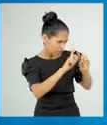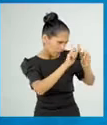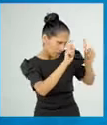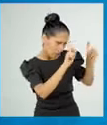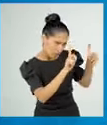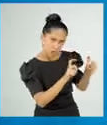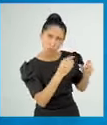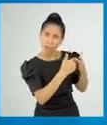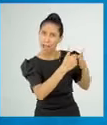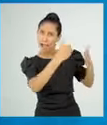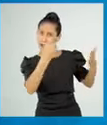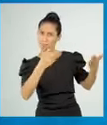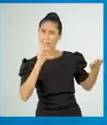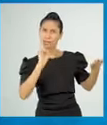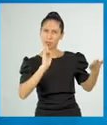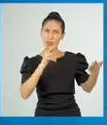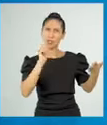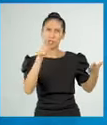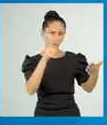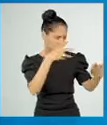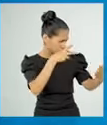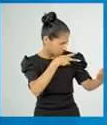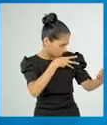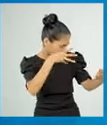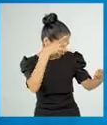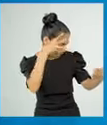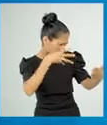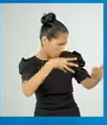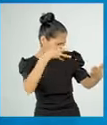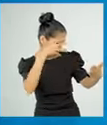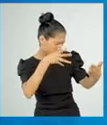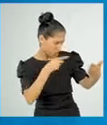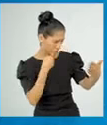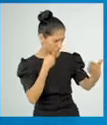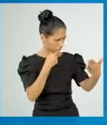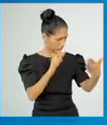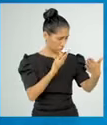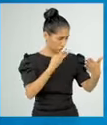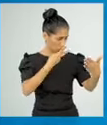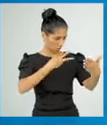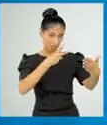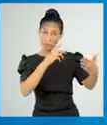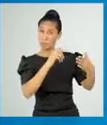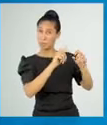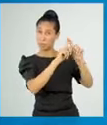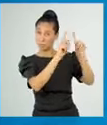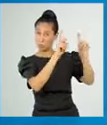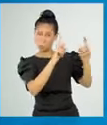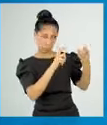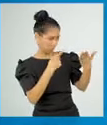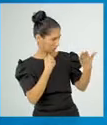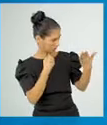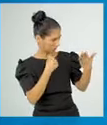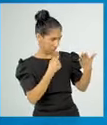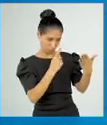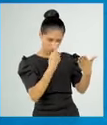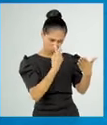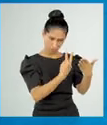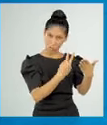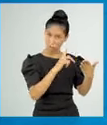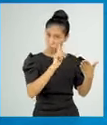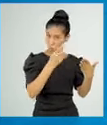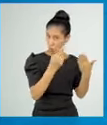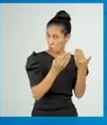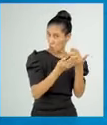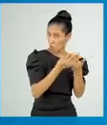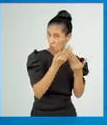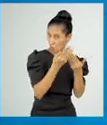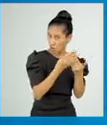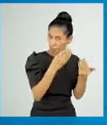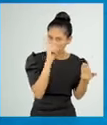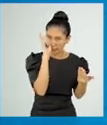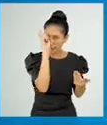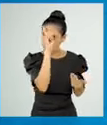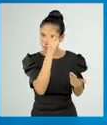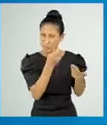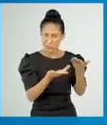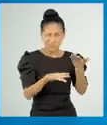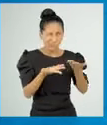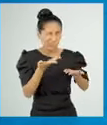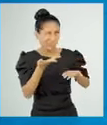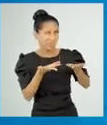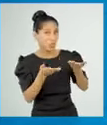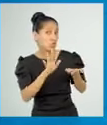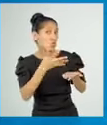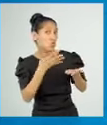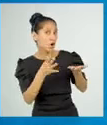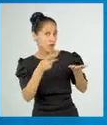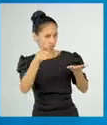Debes identificar los textos como fácil, regular o difícil, leyendo un par de líneas al comienzo y al medio del texto, tomando en cuenta la